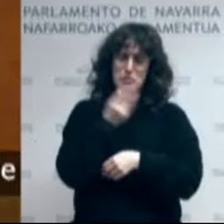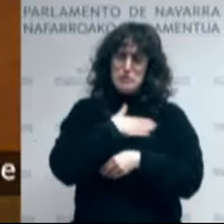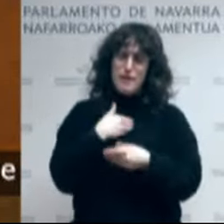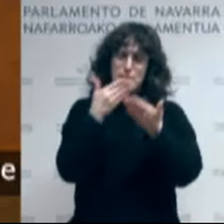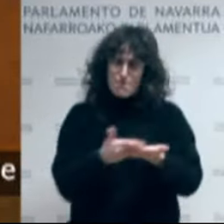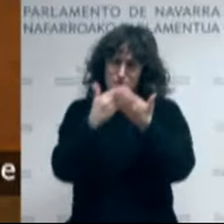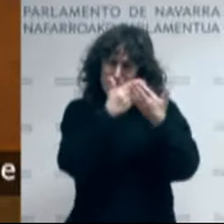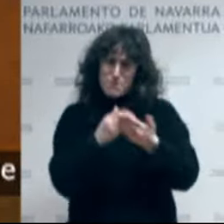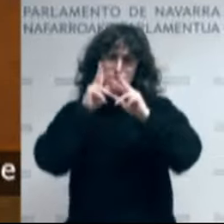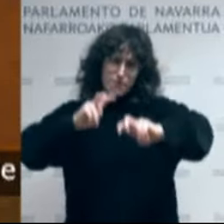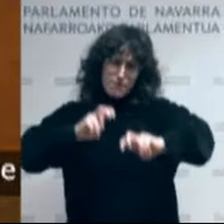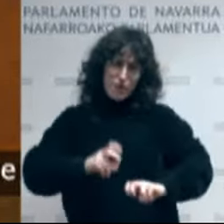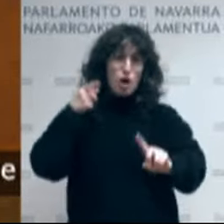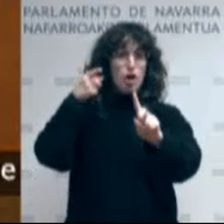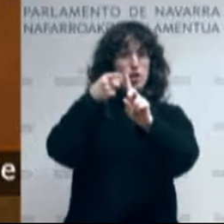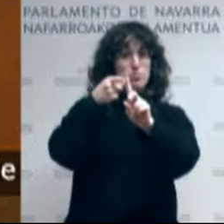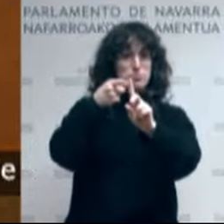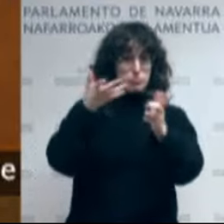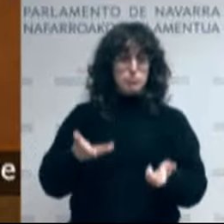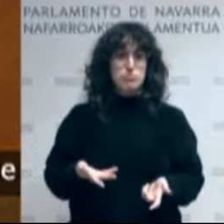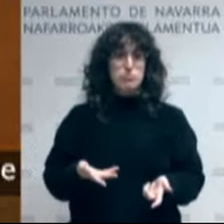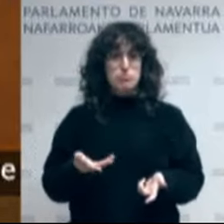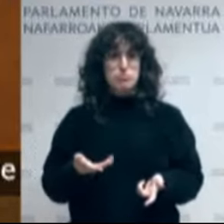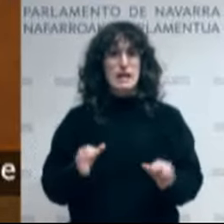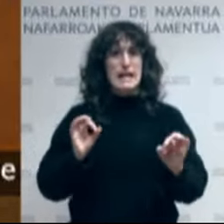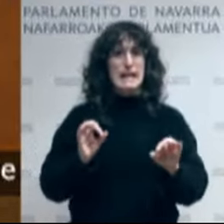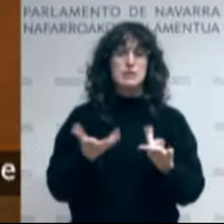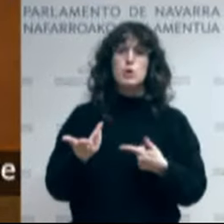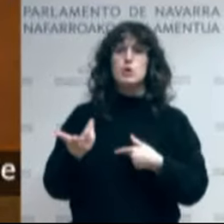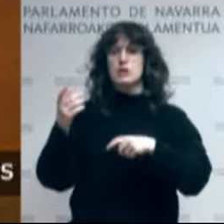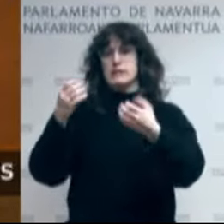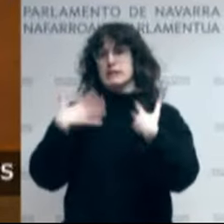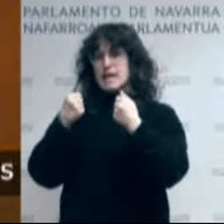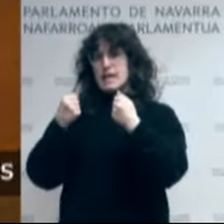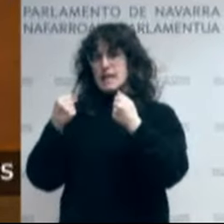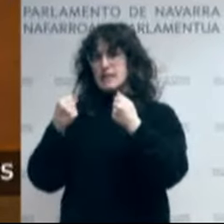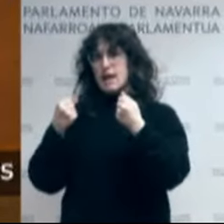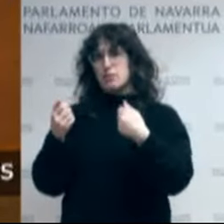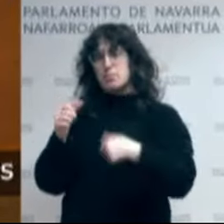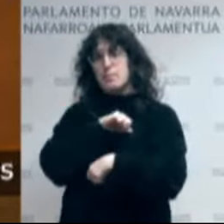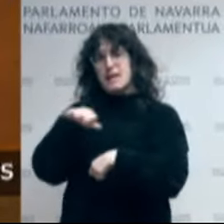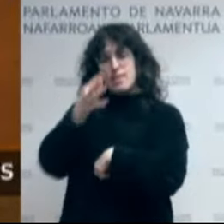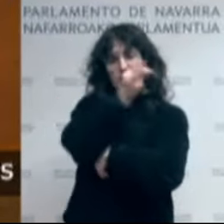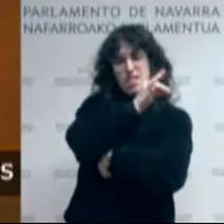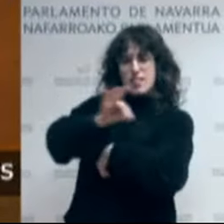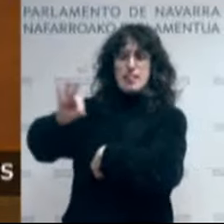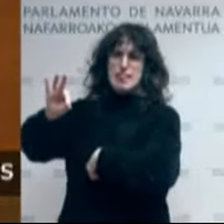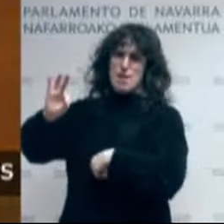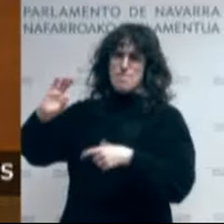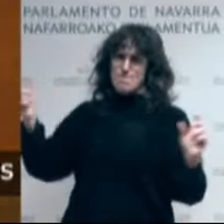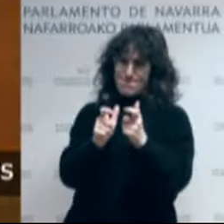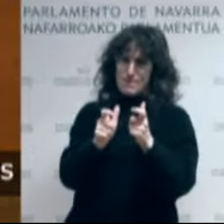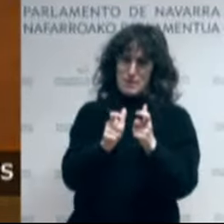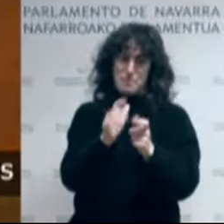encaminados a reducir las derivaciones a la sanidad privada y a crear circuitos rápidos de diagnóstico y